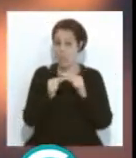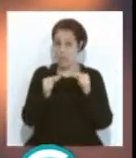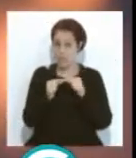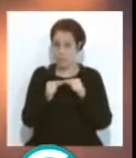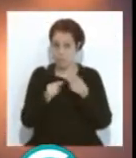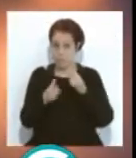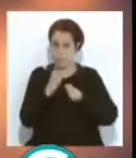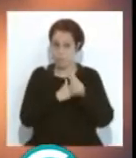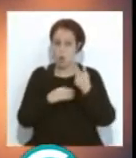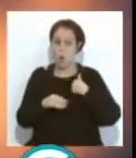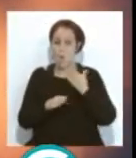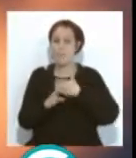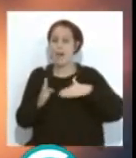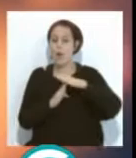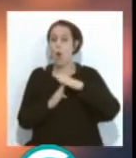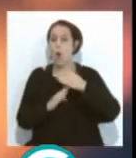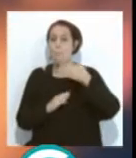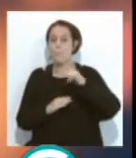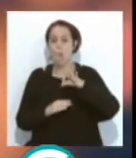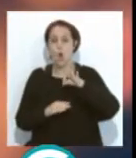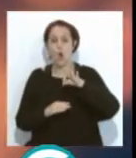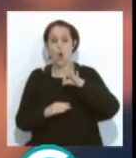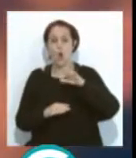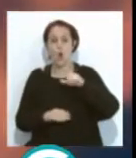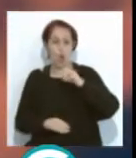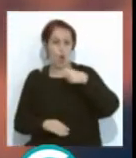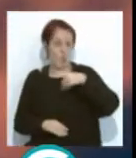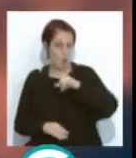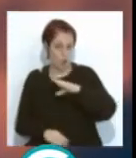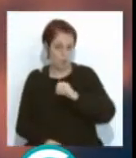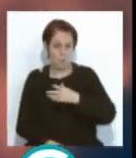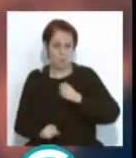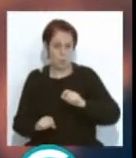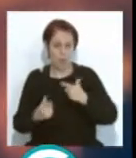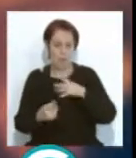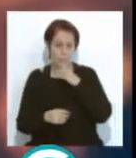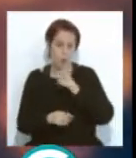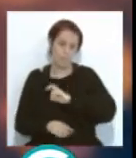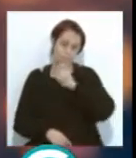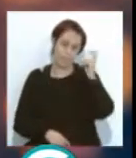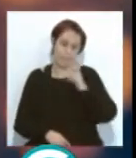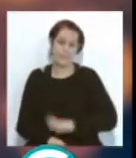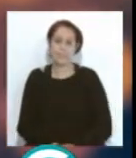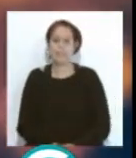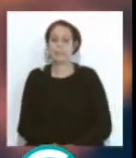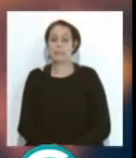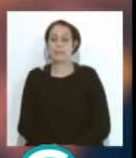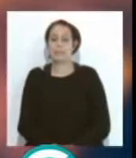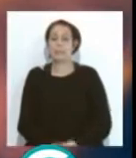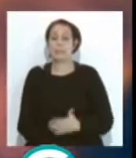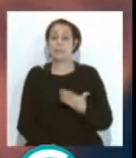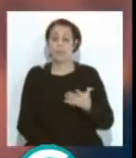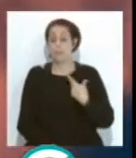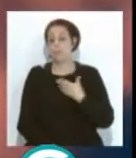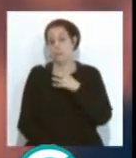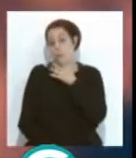parón biológico que lo estábamos hablando. A mí tampoco. Porque no me gusta nada por otro motivo. Claro. Y aparte, bueno, porque